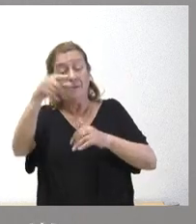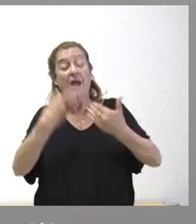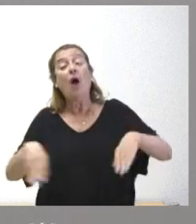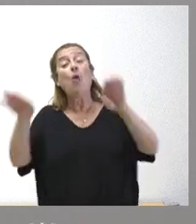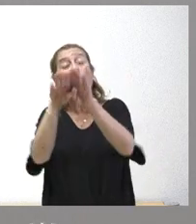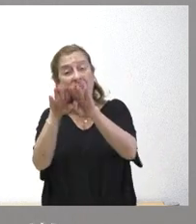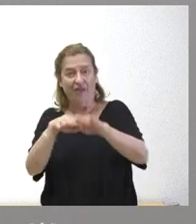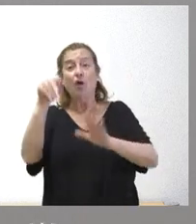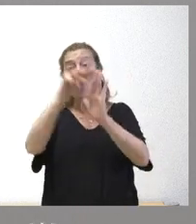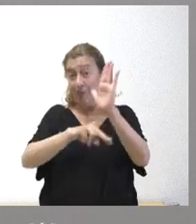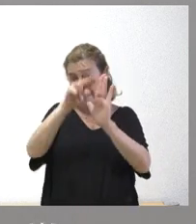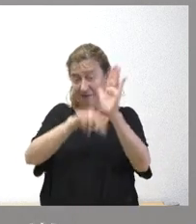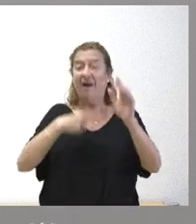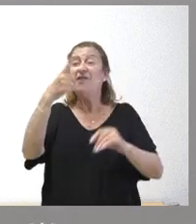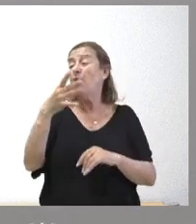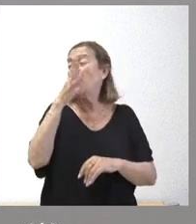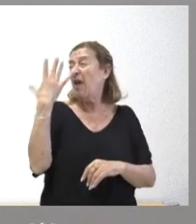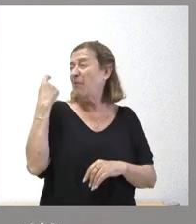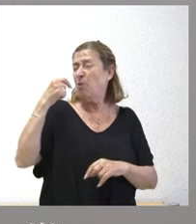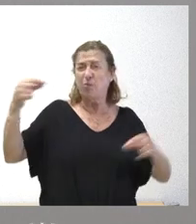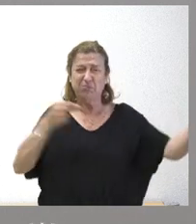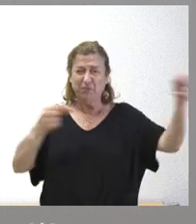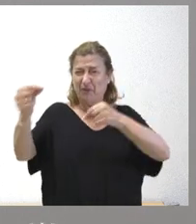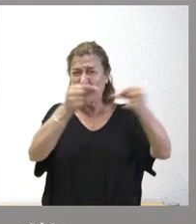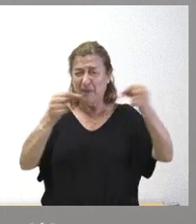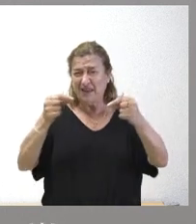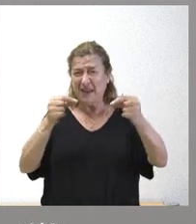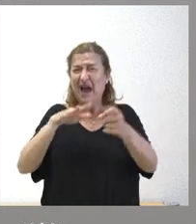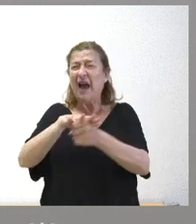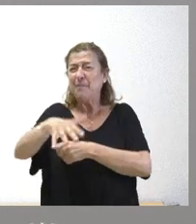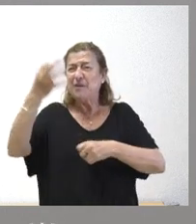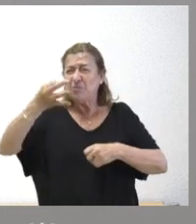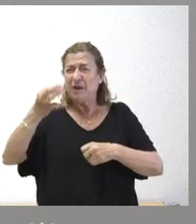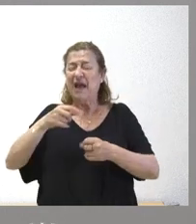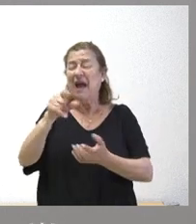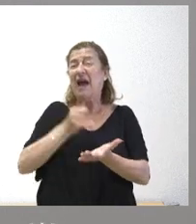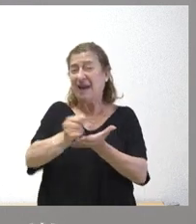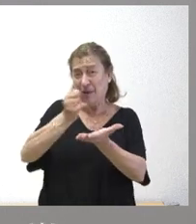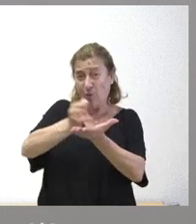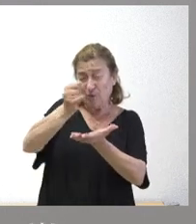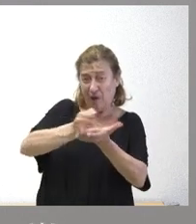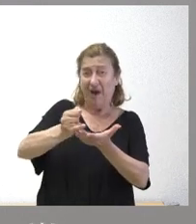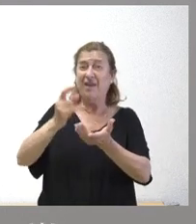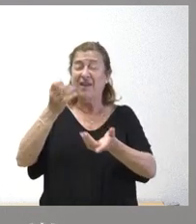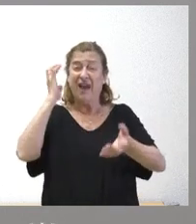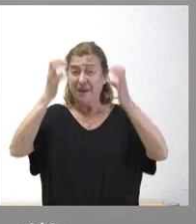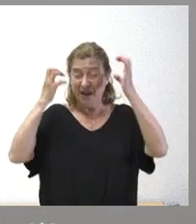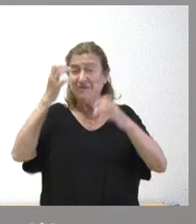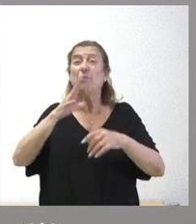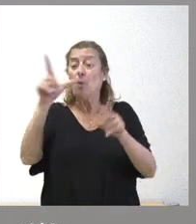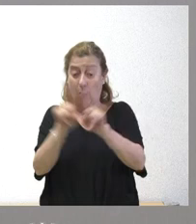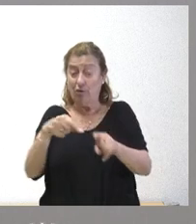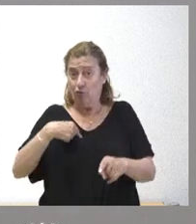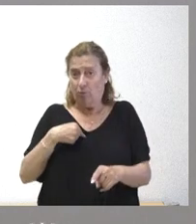digo esto en relación con un debate reciente que ha habido en el ámbito fundamentalmente agrícola y ganadero porque igual que somos